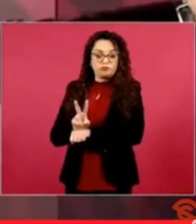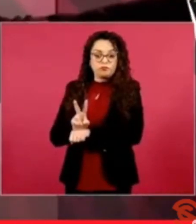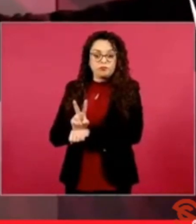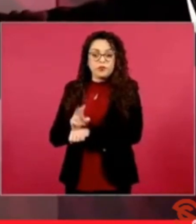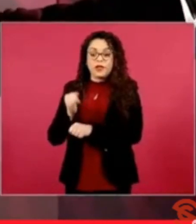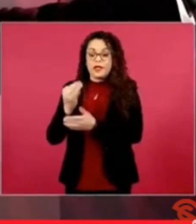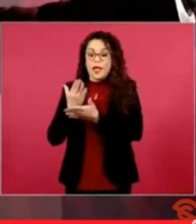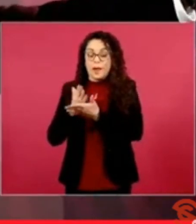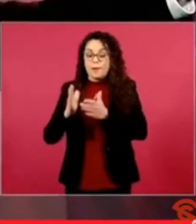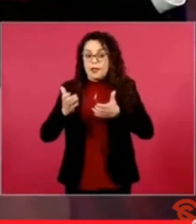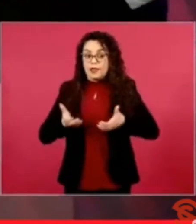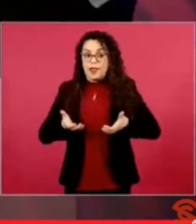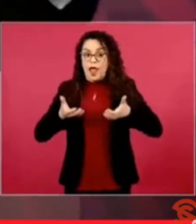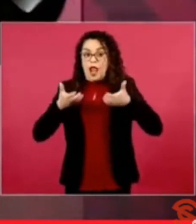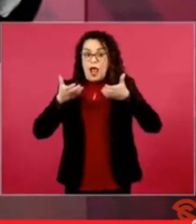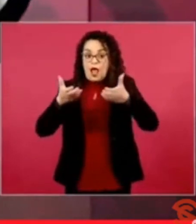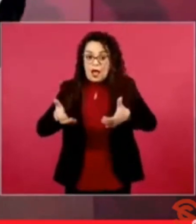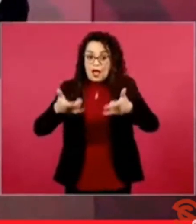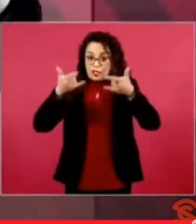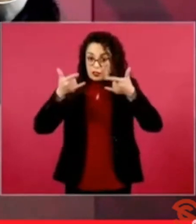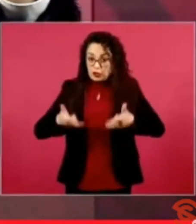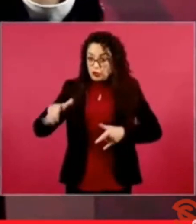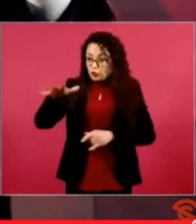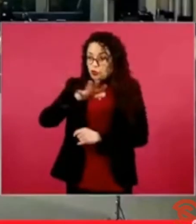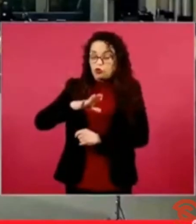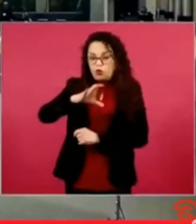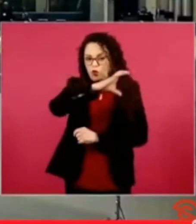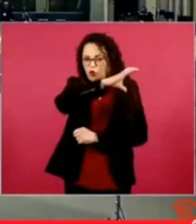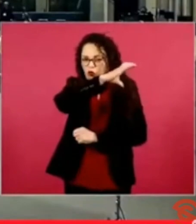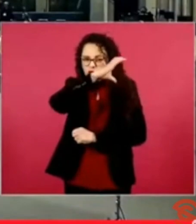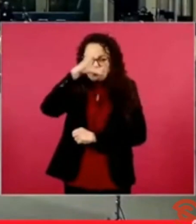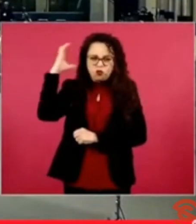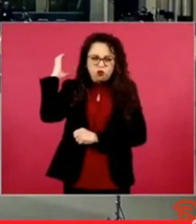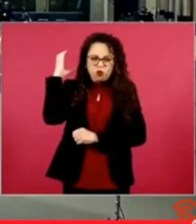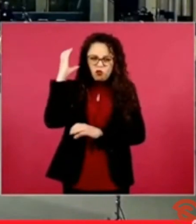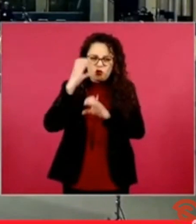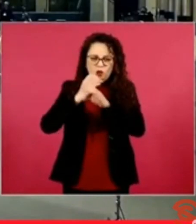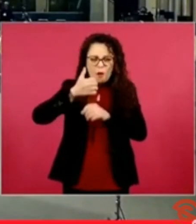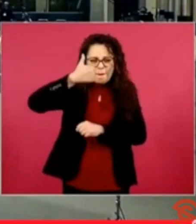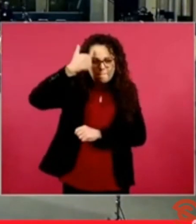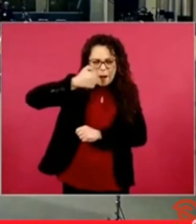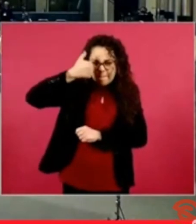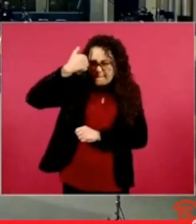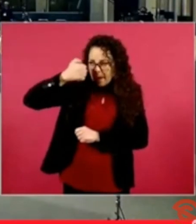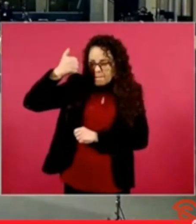en las calles y en todo el Zócalo y con alfileres